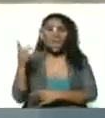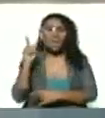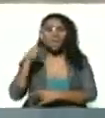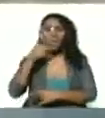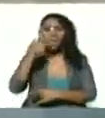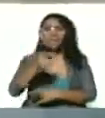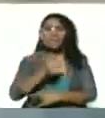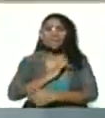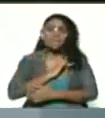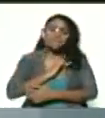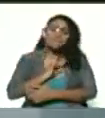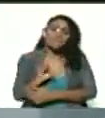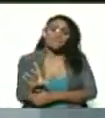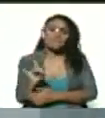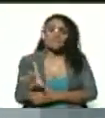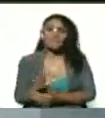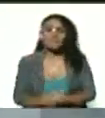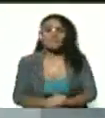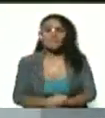dice con dolor.